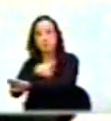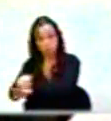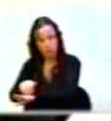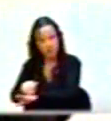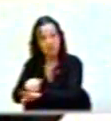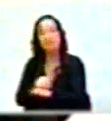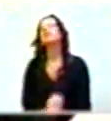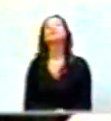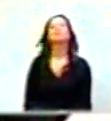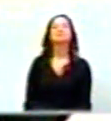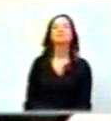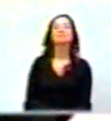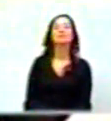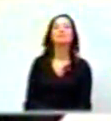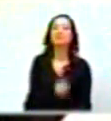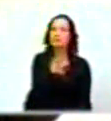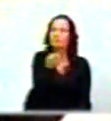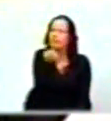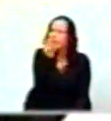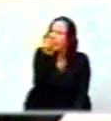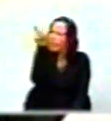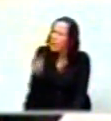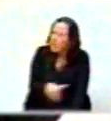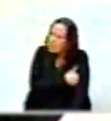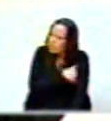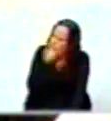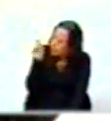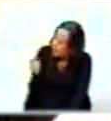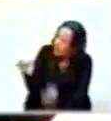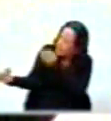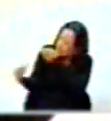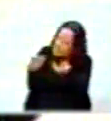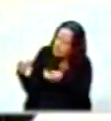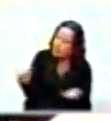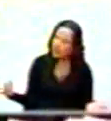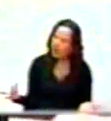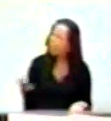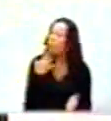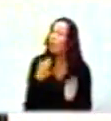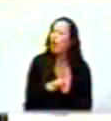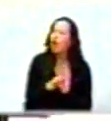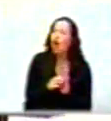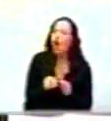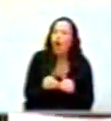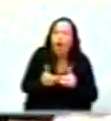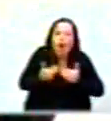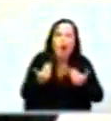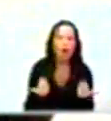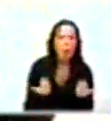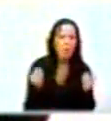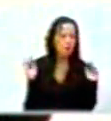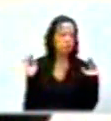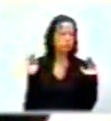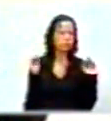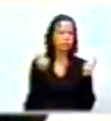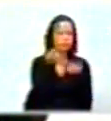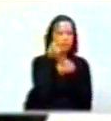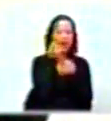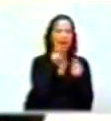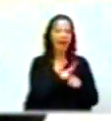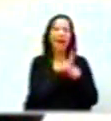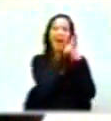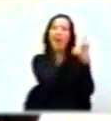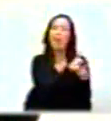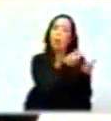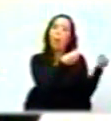y ministro, sería bueno que usted nos explicara, por ejemplo, cómo se concentraron los créditos blandos